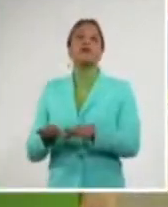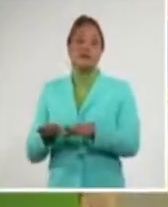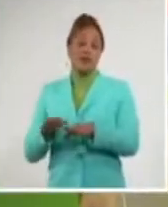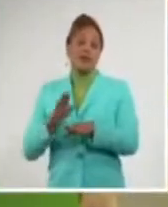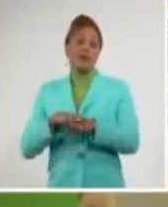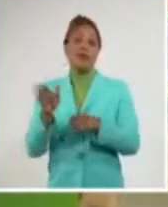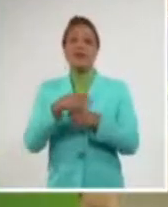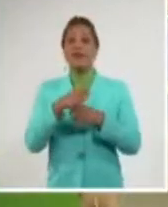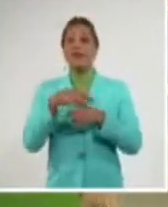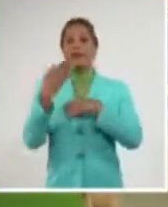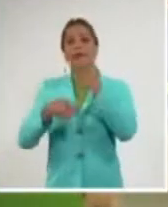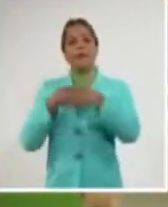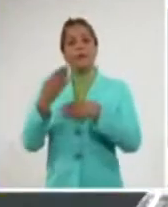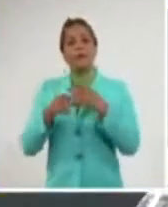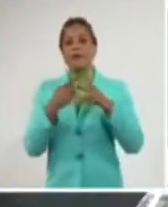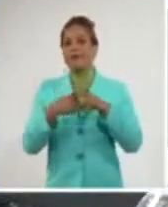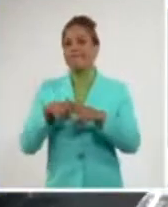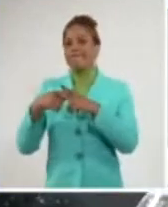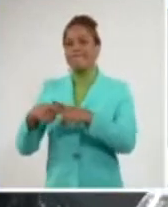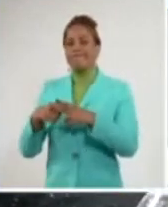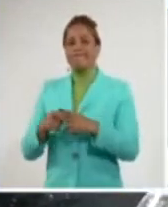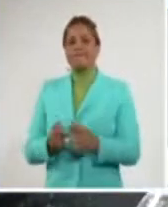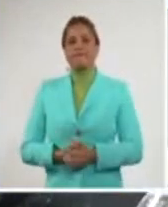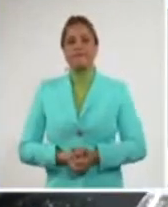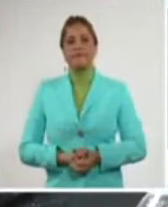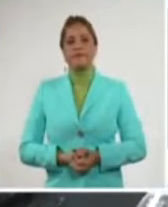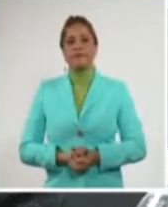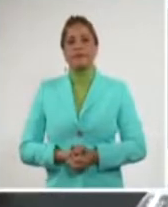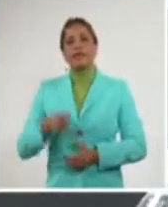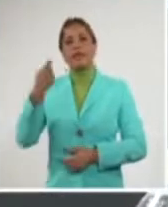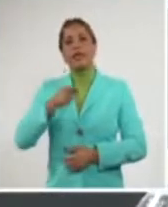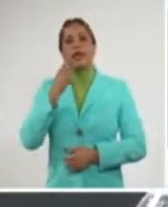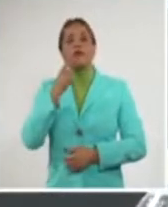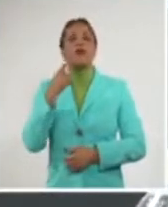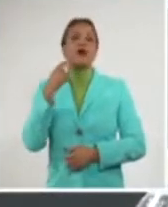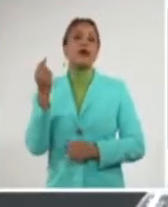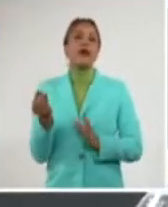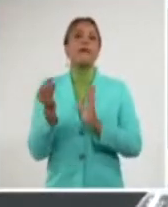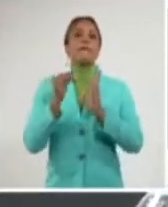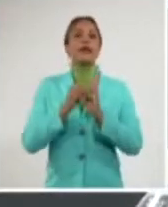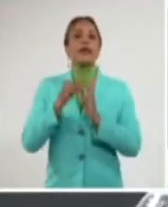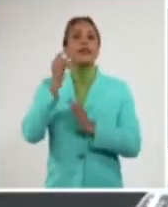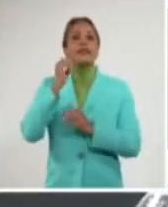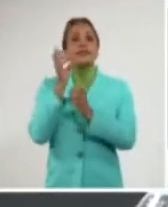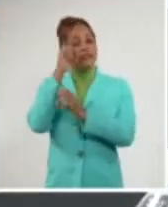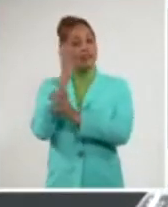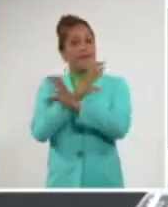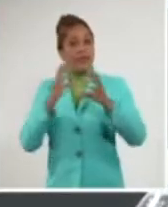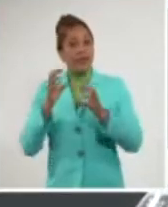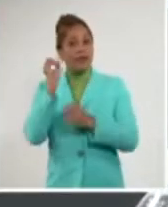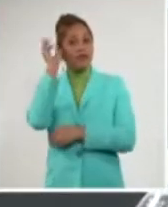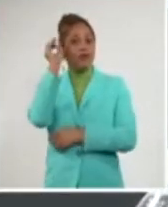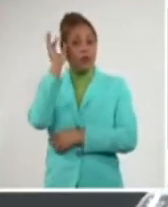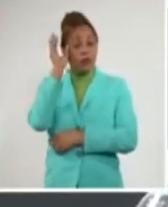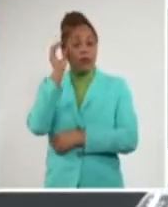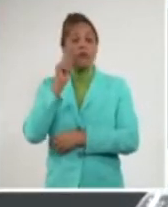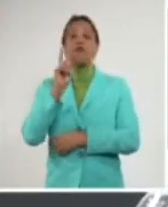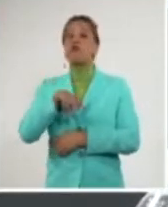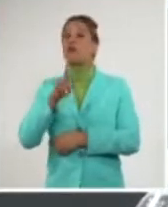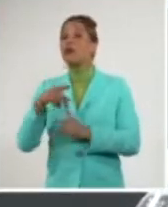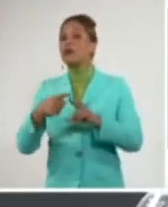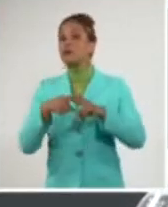diferentes causas técnicas. Hay que aplicar ciencia e innovación, pero hay que buscar soluciones.